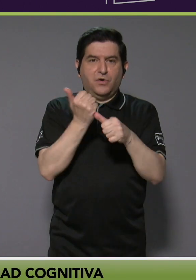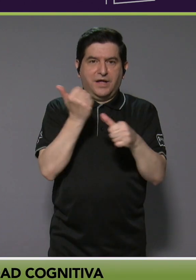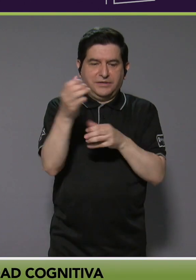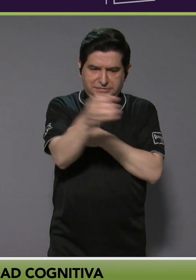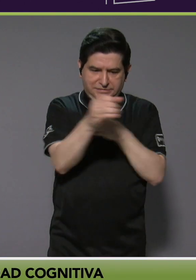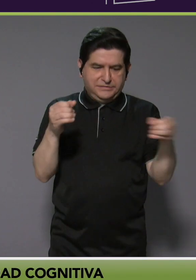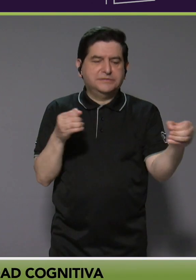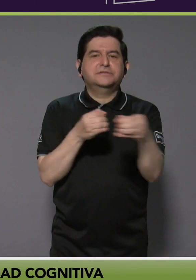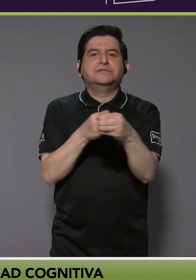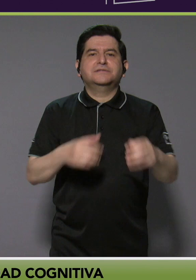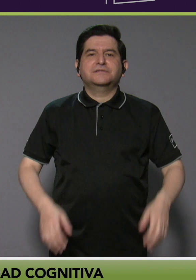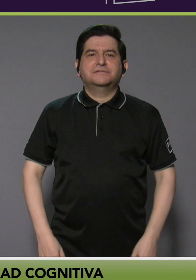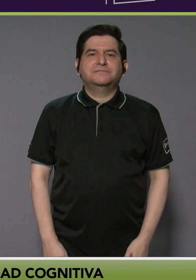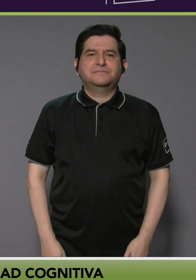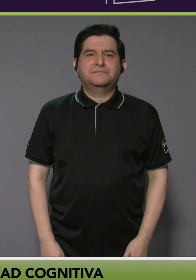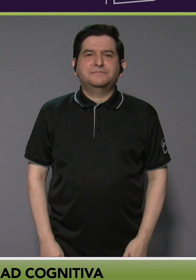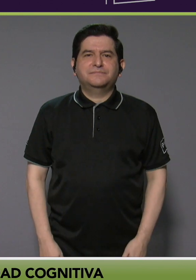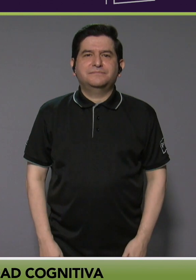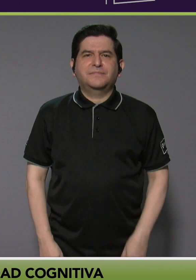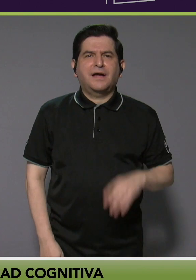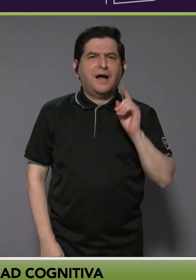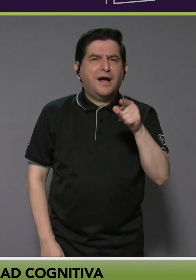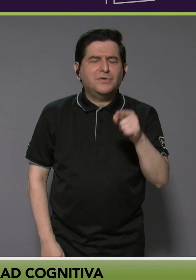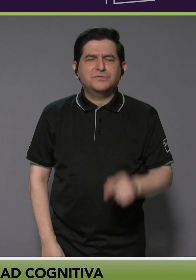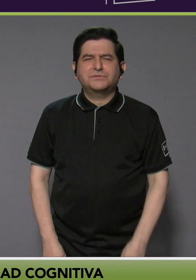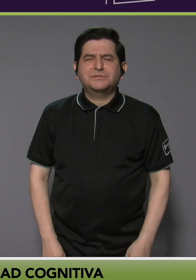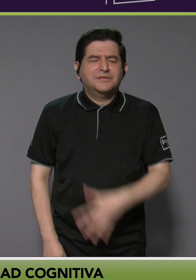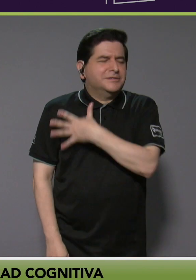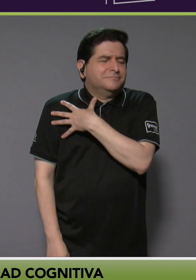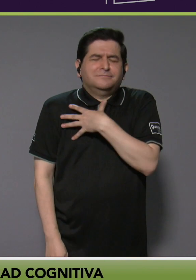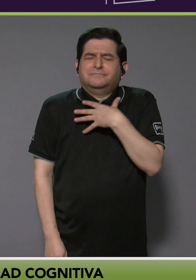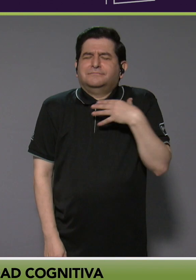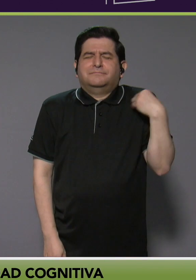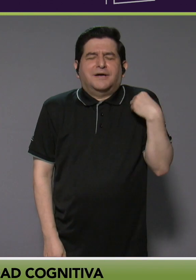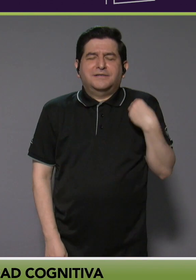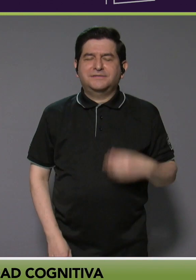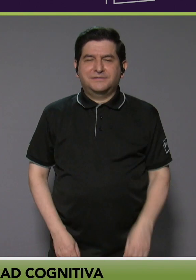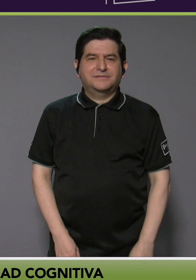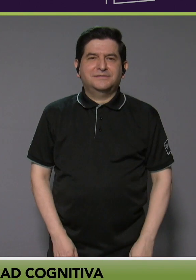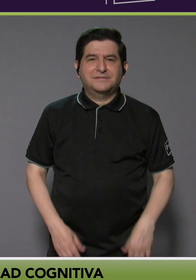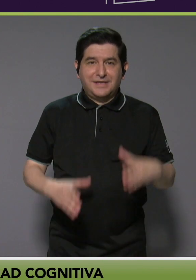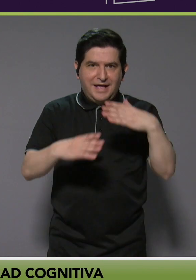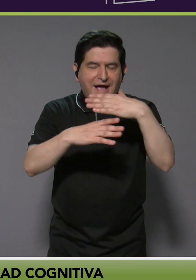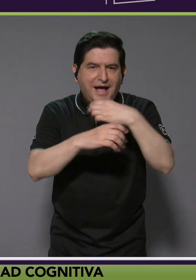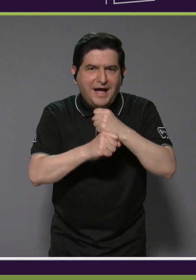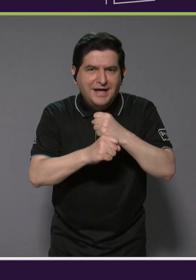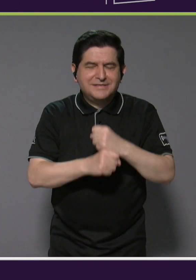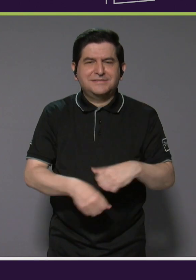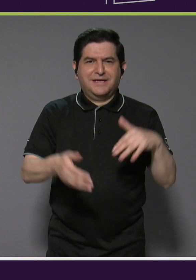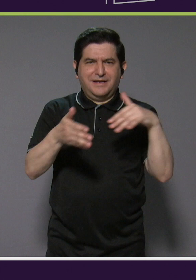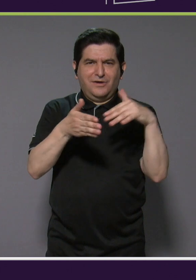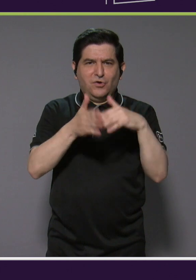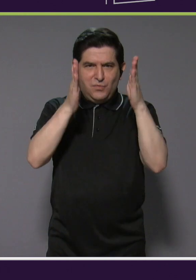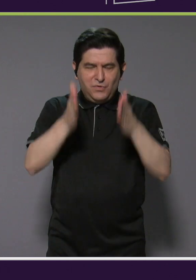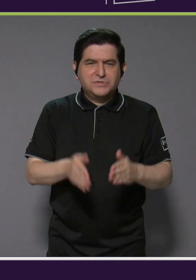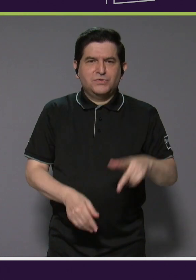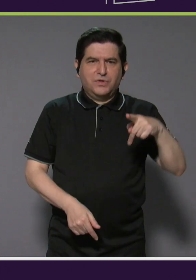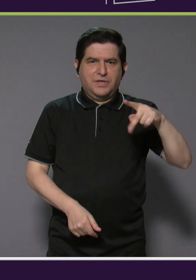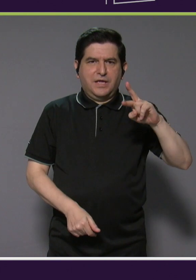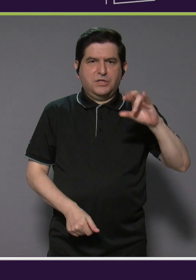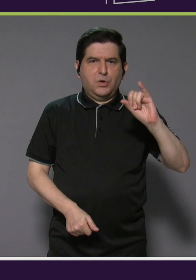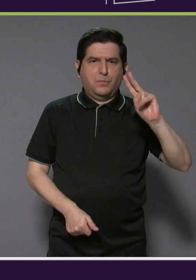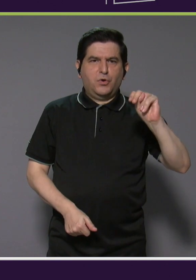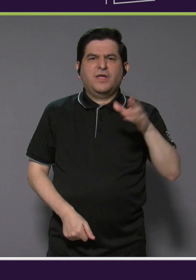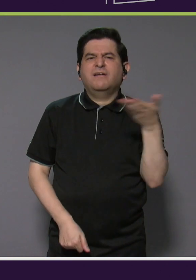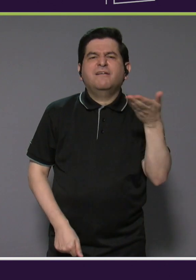oficina. Es lo que más te gusta de ser estudiante de PROIN, Johnny.